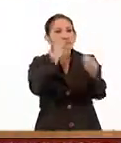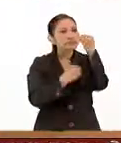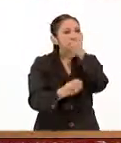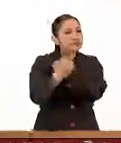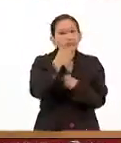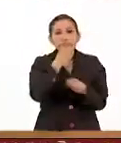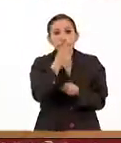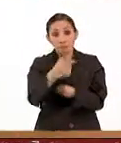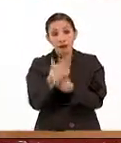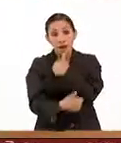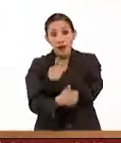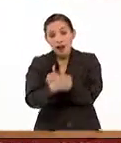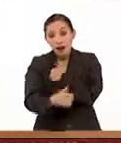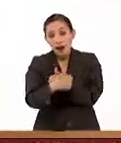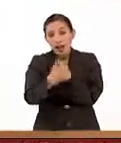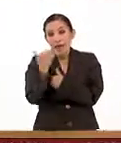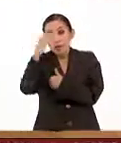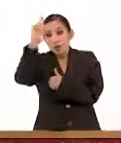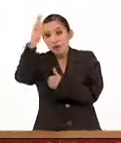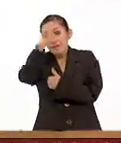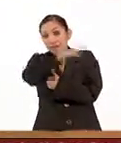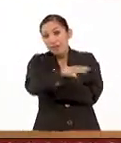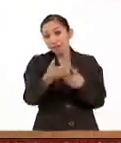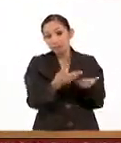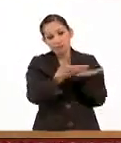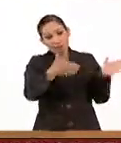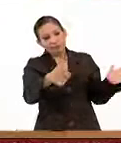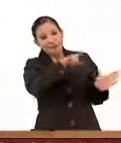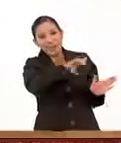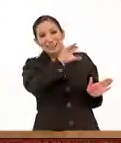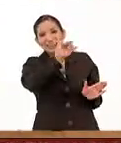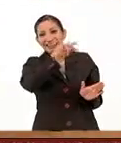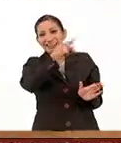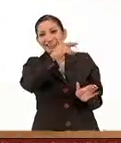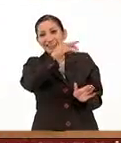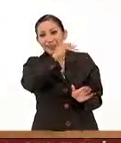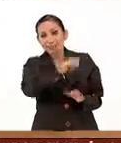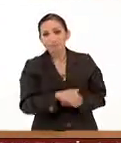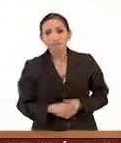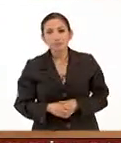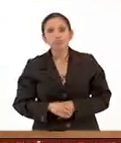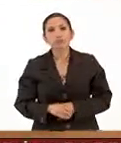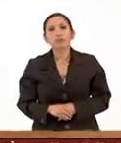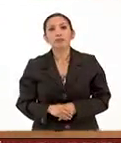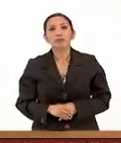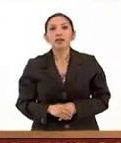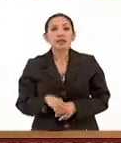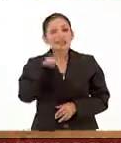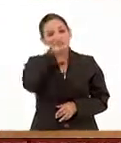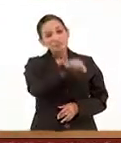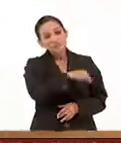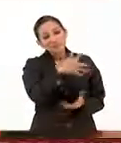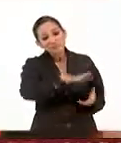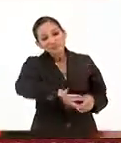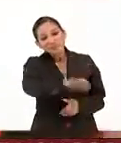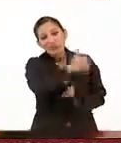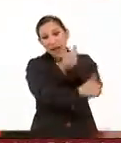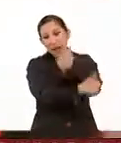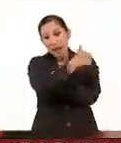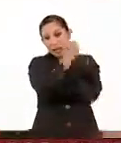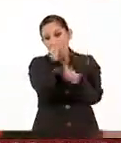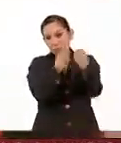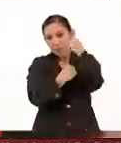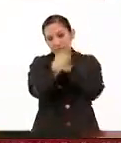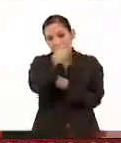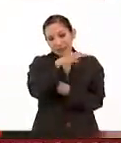obviamente para las carreras y universidades que ofrecen esta ingeniería? Sí, la industria de los alimentos, por supuesto, que es